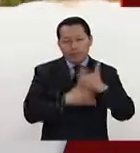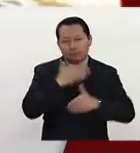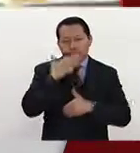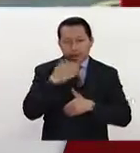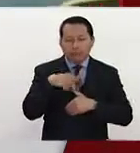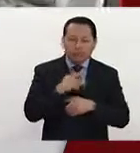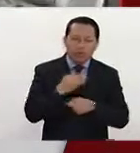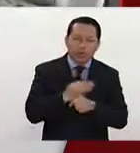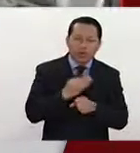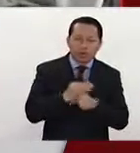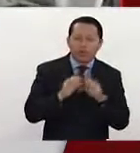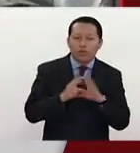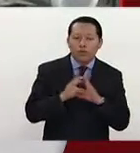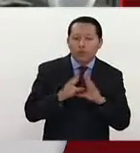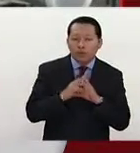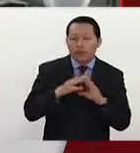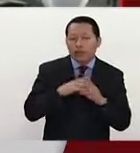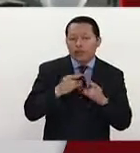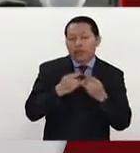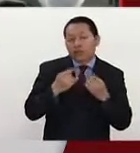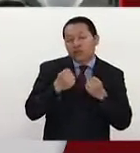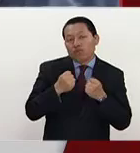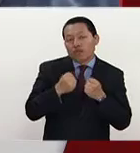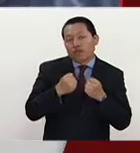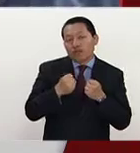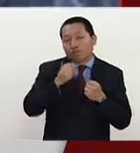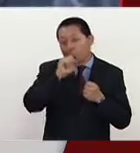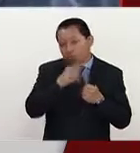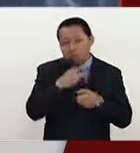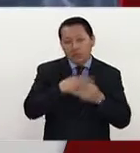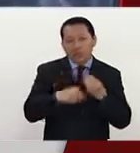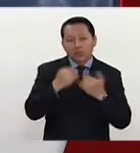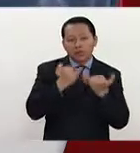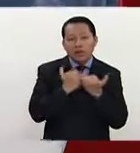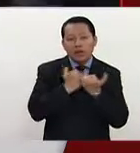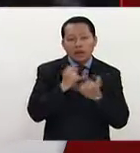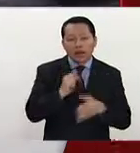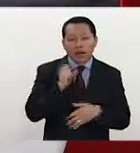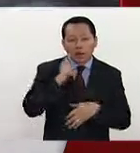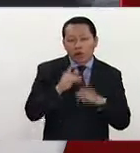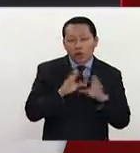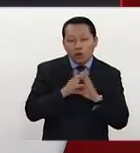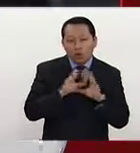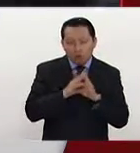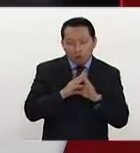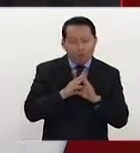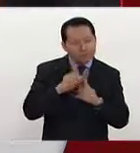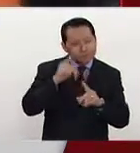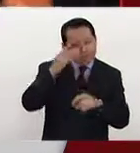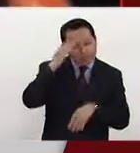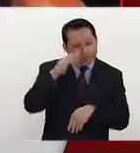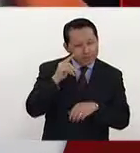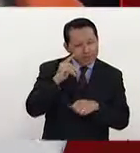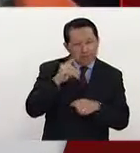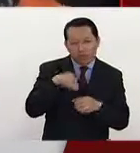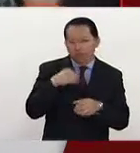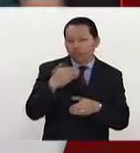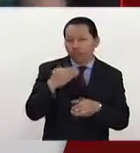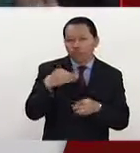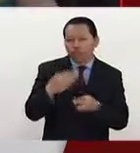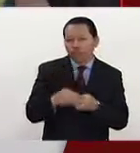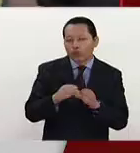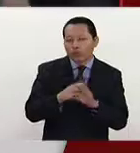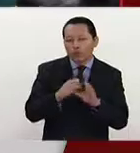se encuentran en unos puntos históricos. También es algo predecible que al llegar a una